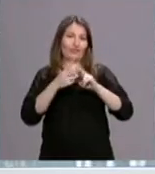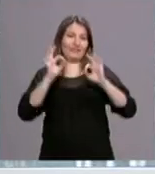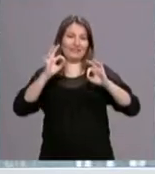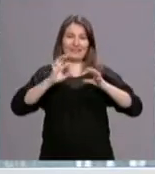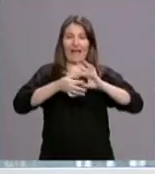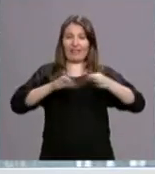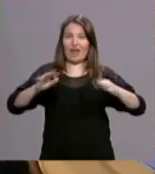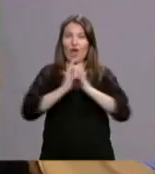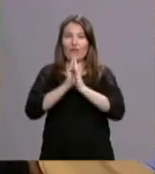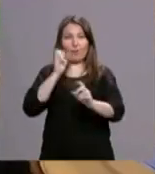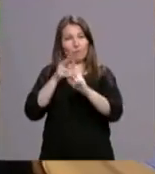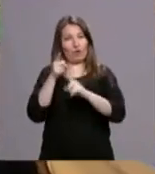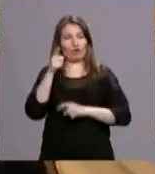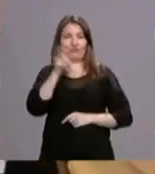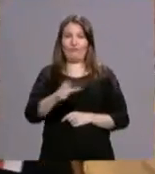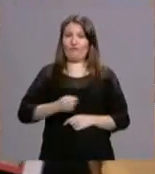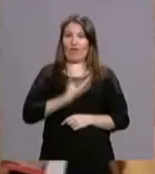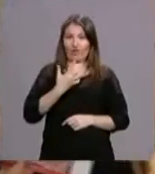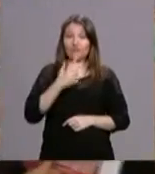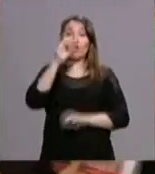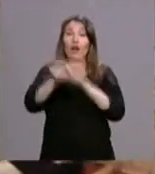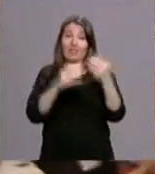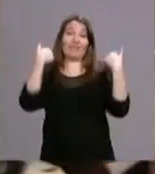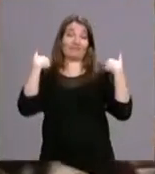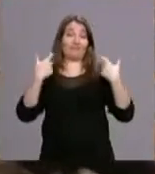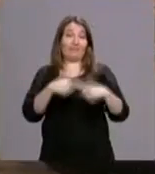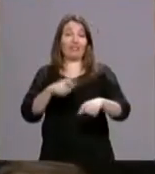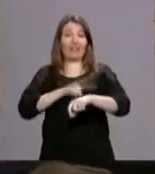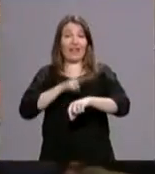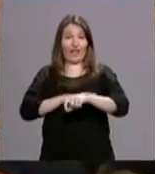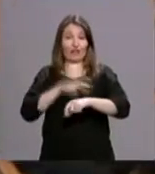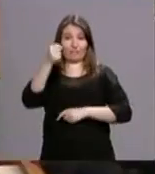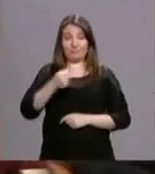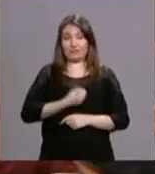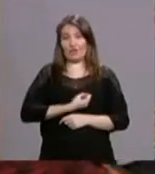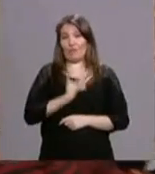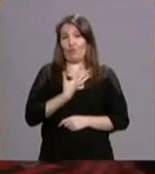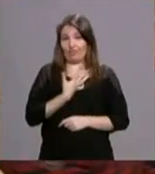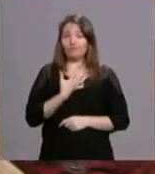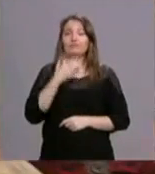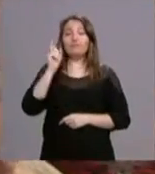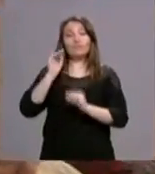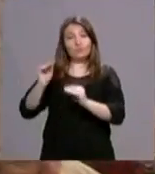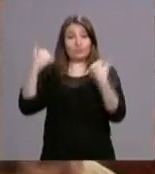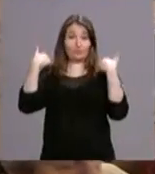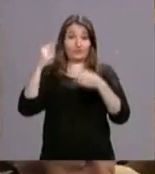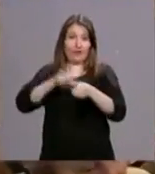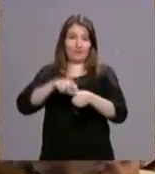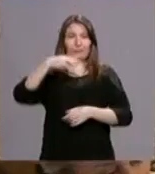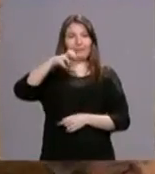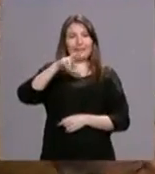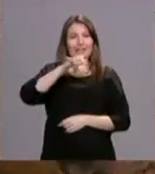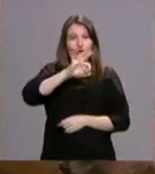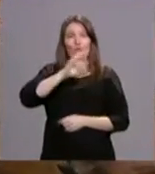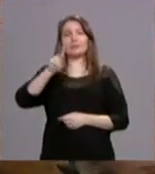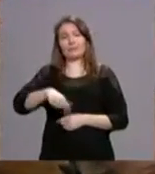organizado por la delegación de pastoral vocacional. En la reunión participó también su delegado Juan Carlos Merino y el rector del seminario